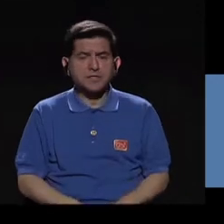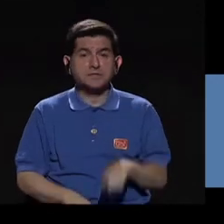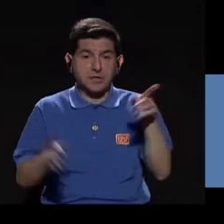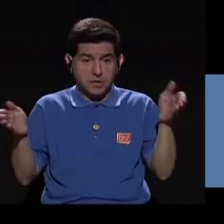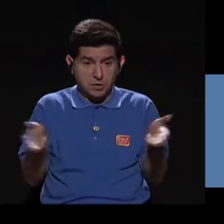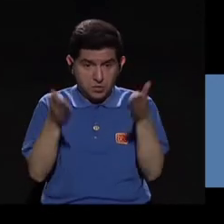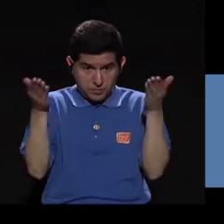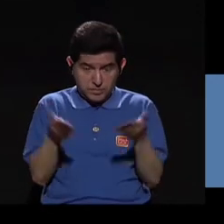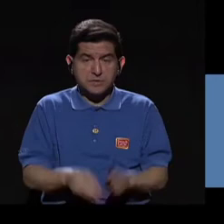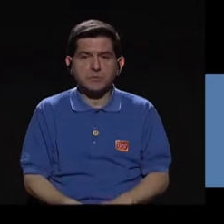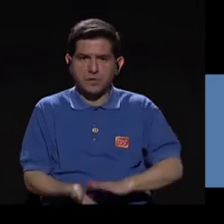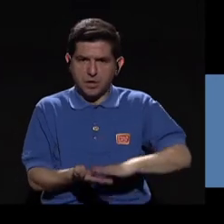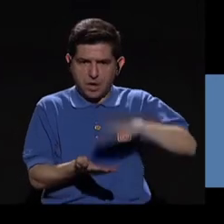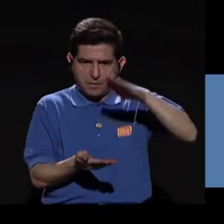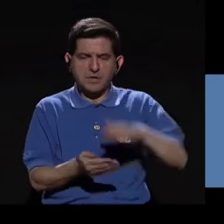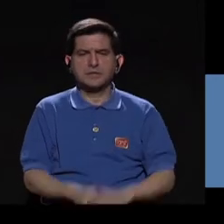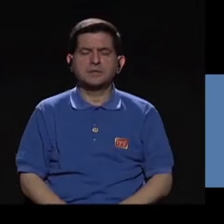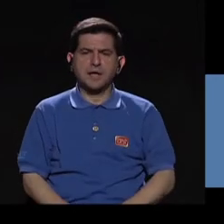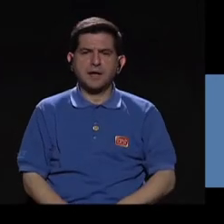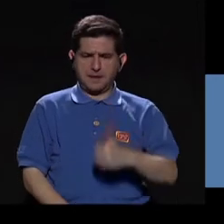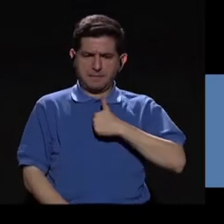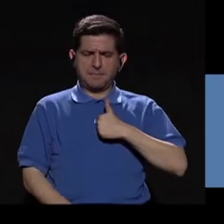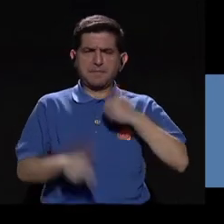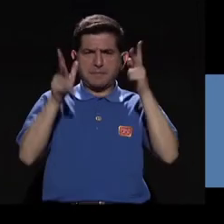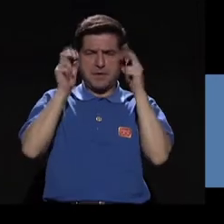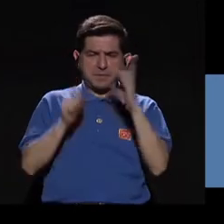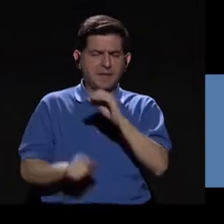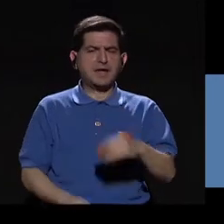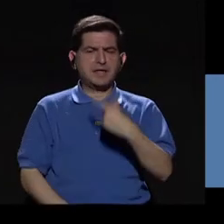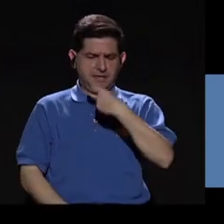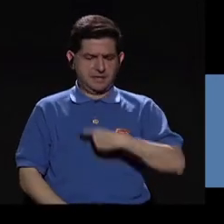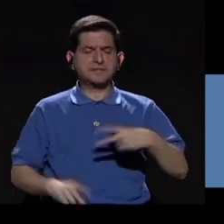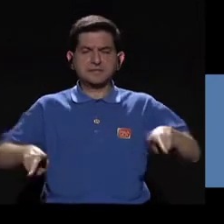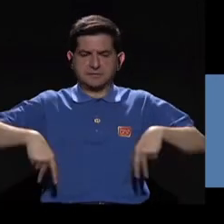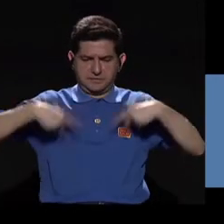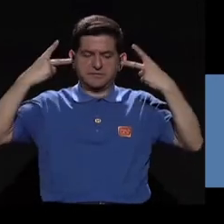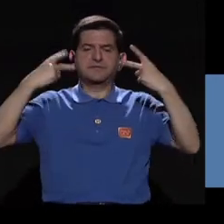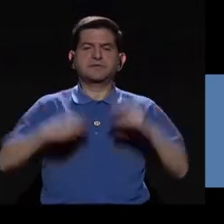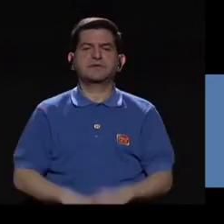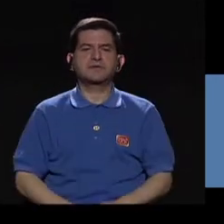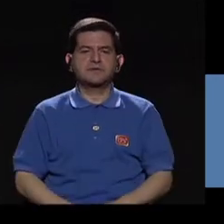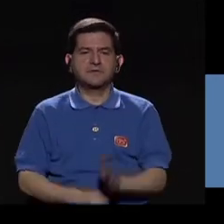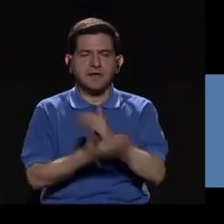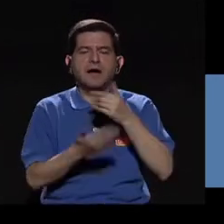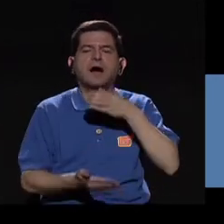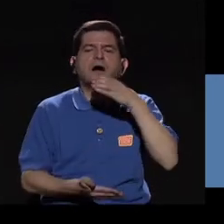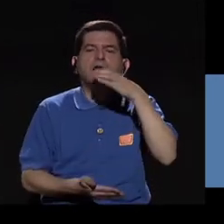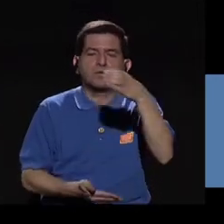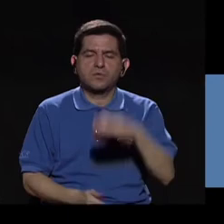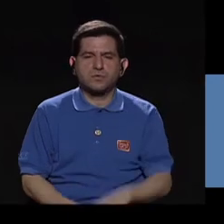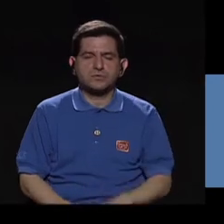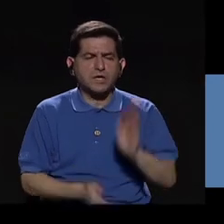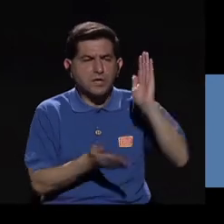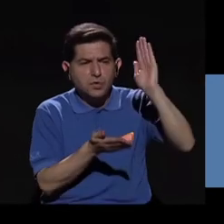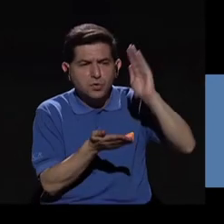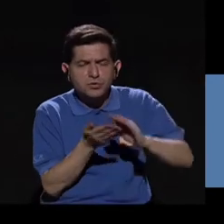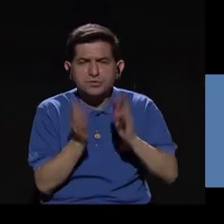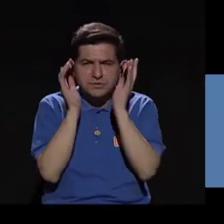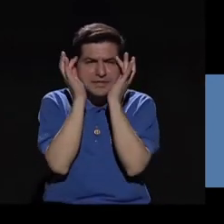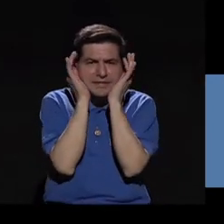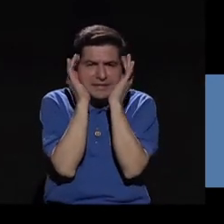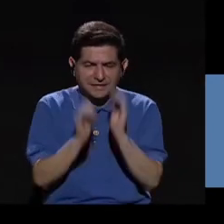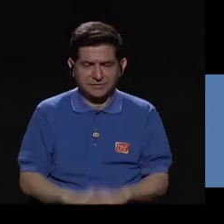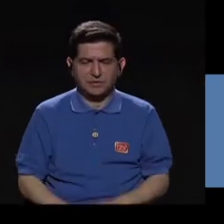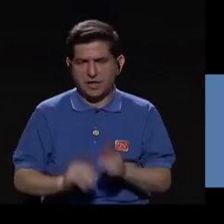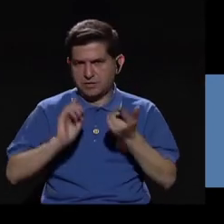estímulo para aumentar la propia percepción y las ganas de vivir. Algunas recomendaciones para reducir